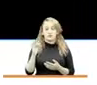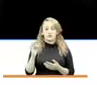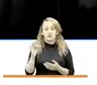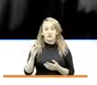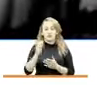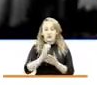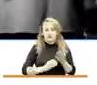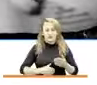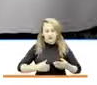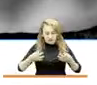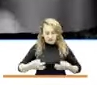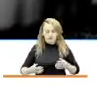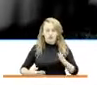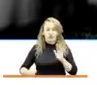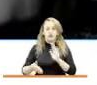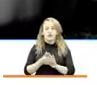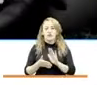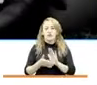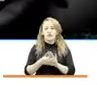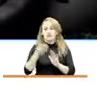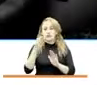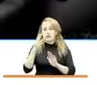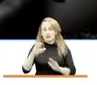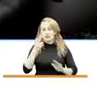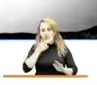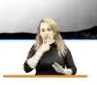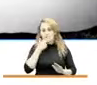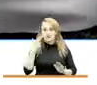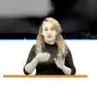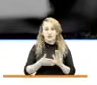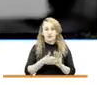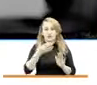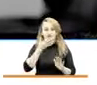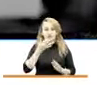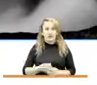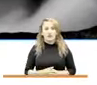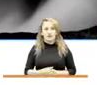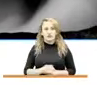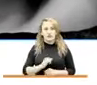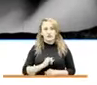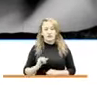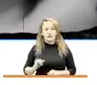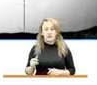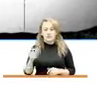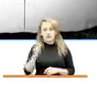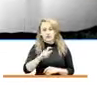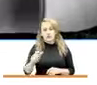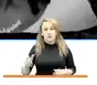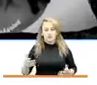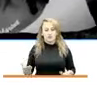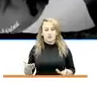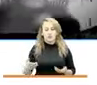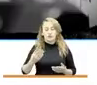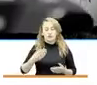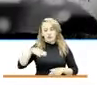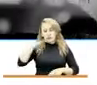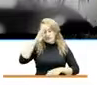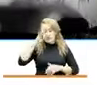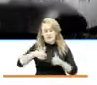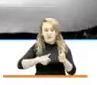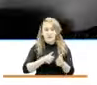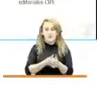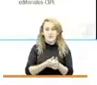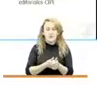compromiso de contribución a la verdad por parte de individuos que estuvieron en el paramilitarismo y que